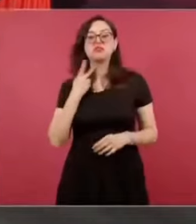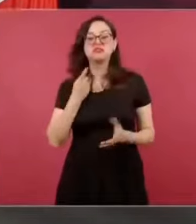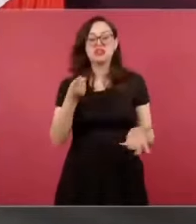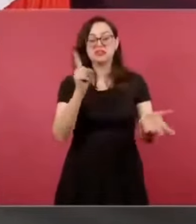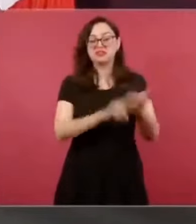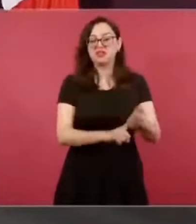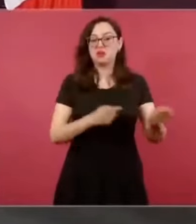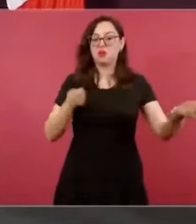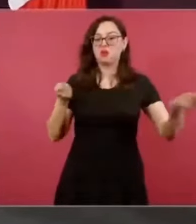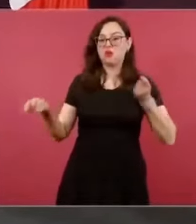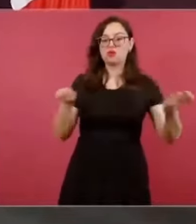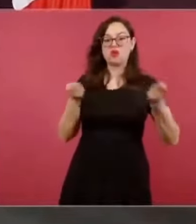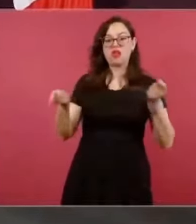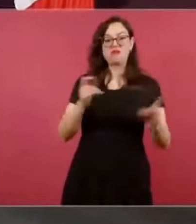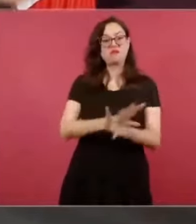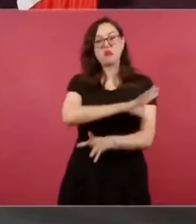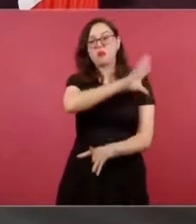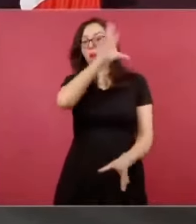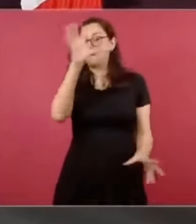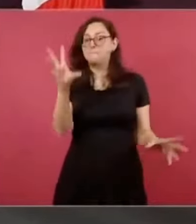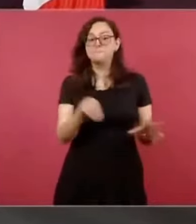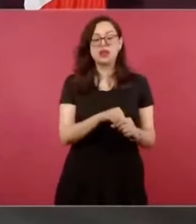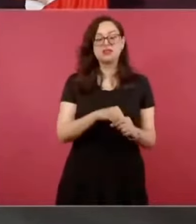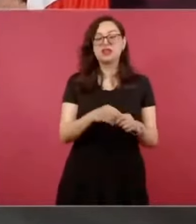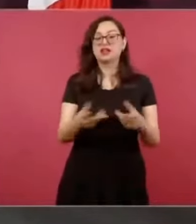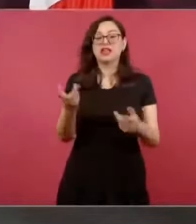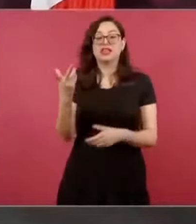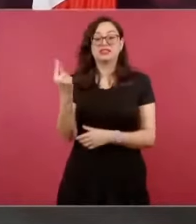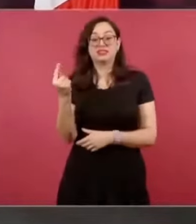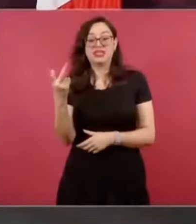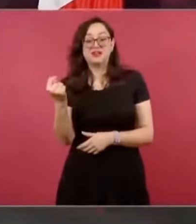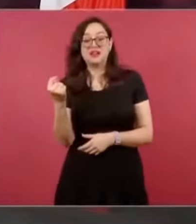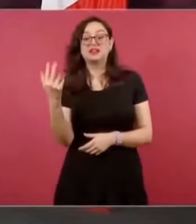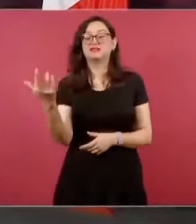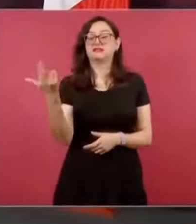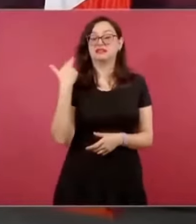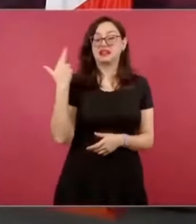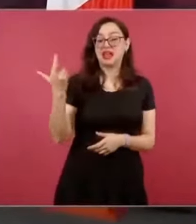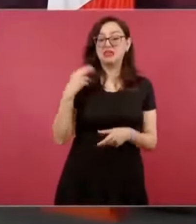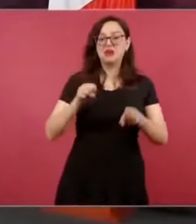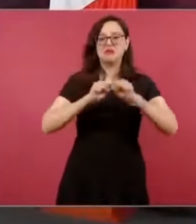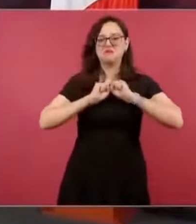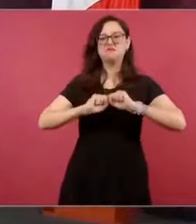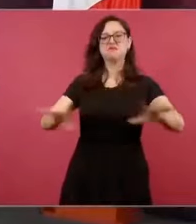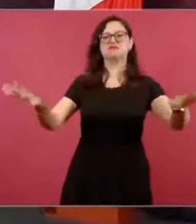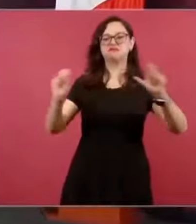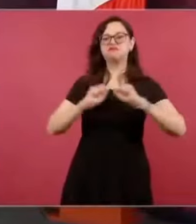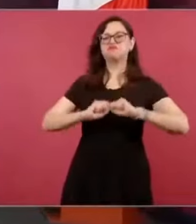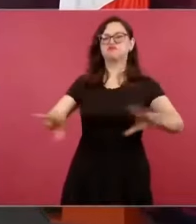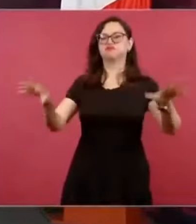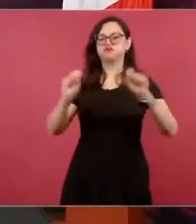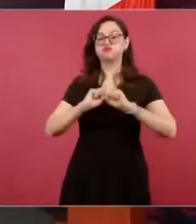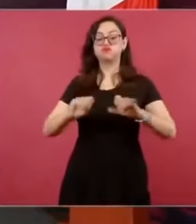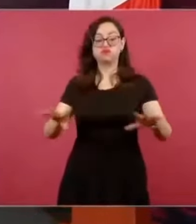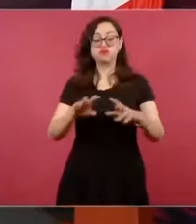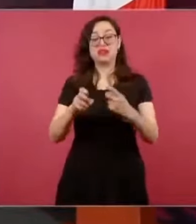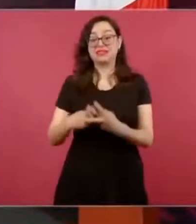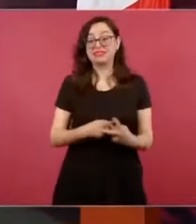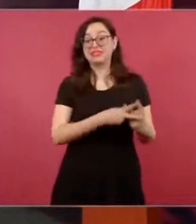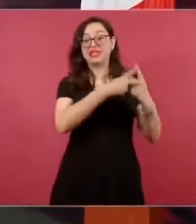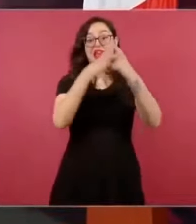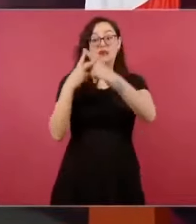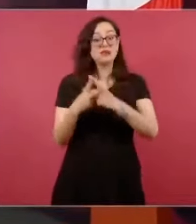sobre todo a las televisoras, a Televisa en particular.